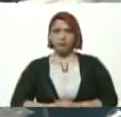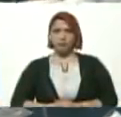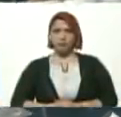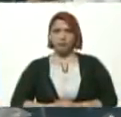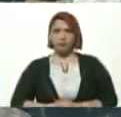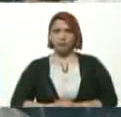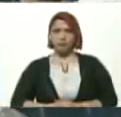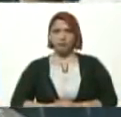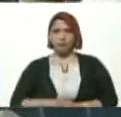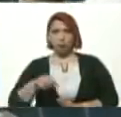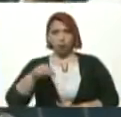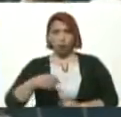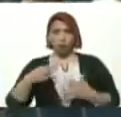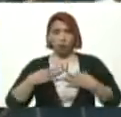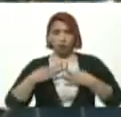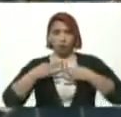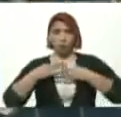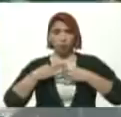vestimos De rosado